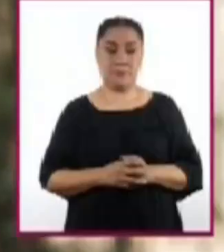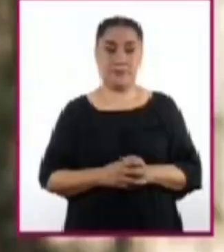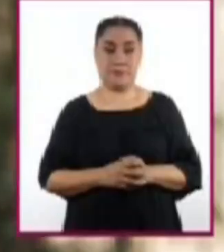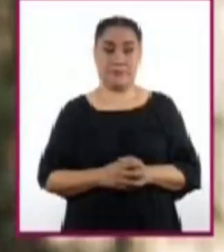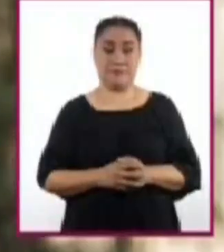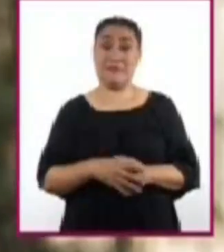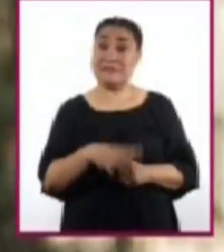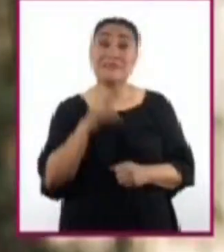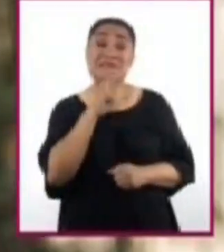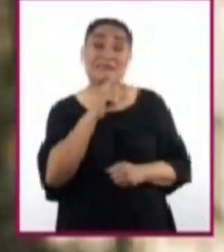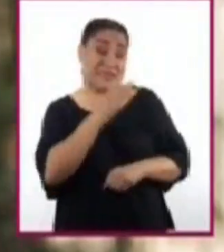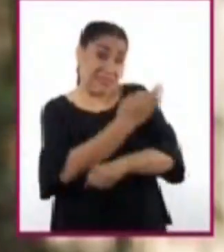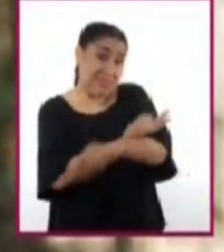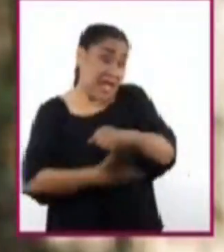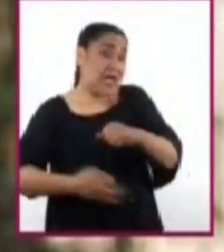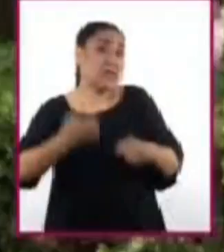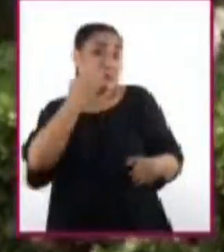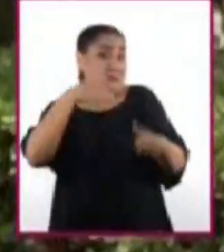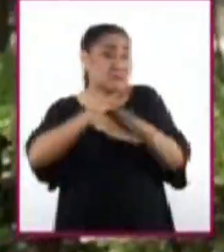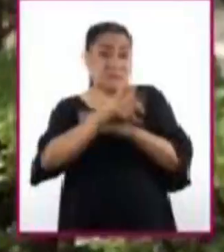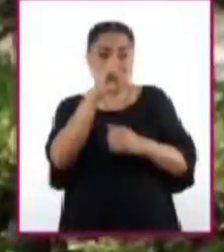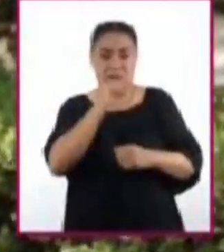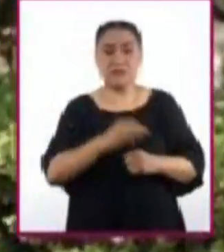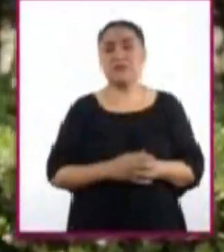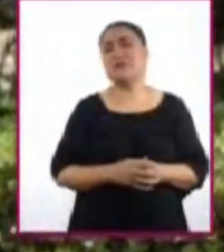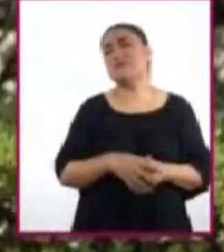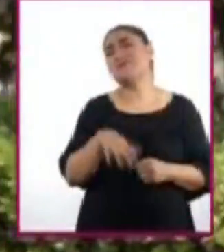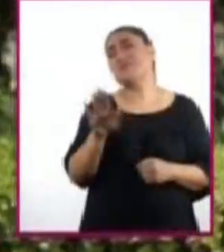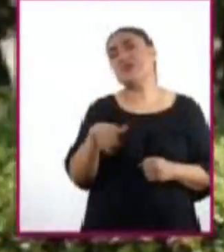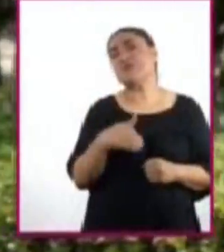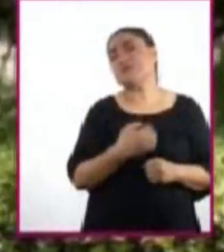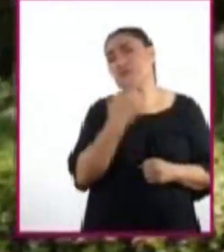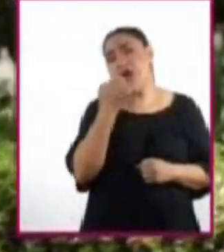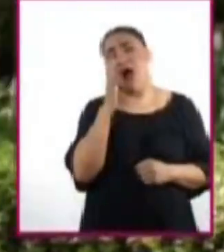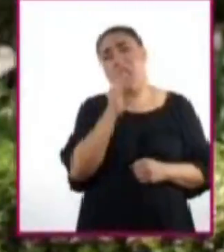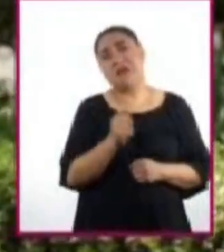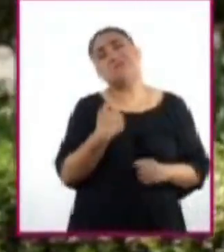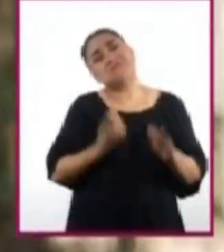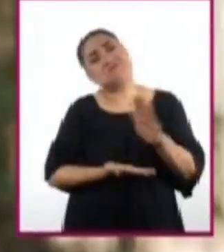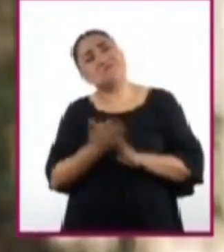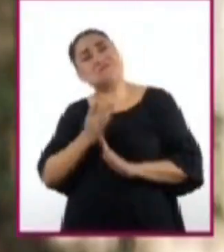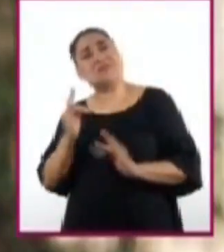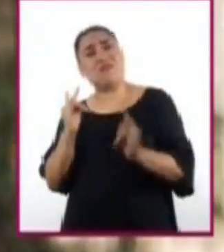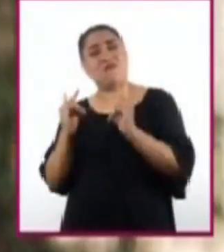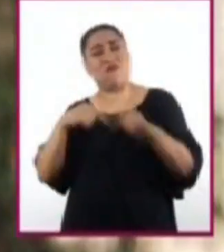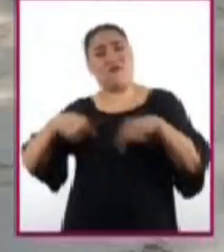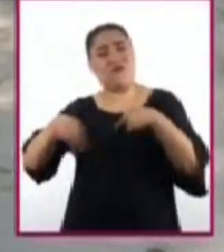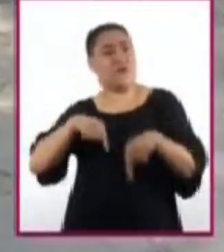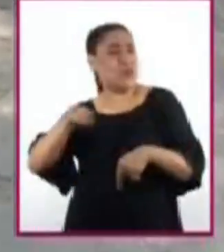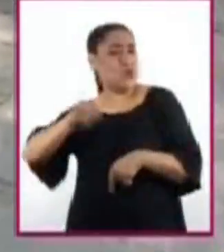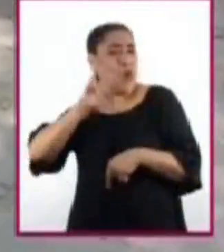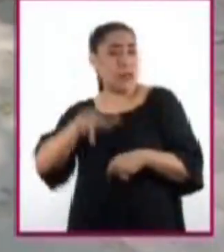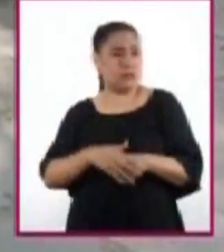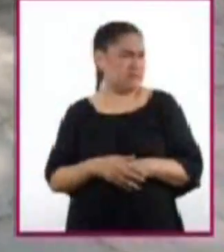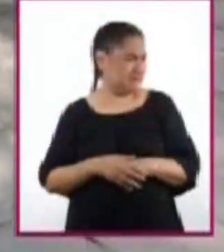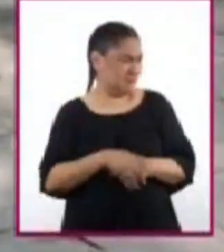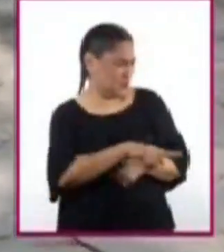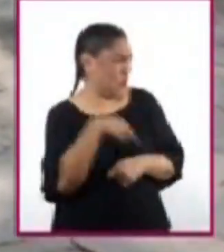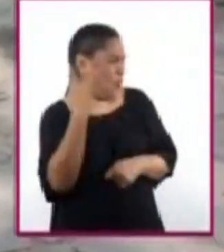Apúrate que se nos va a hacer tarde y ya no nos van a dejar entrar. Oye, hoy no voy a ir a la escuela. Voy a ir a las canchas de fútbol, Juan. ¿Qué estás, loco?